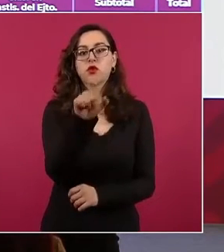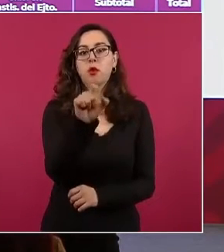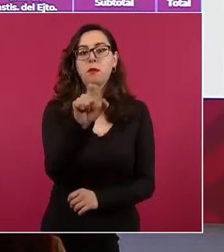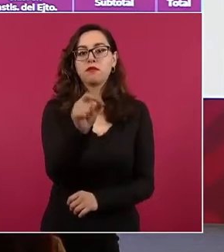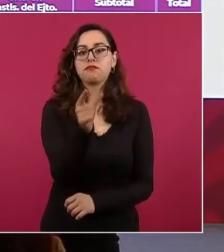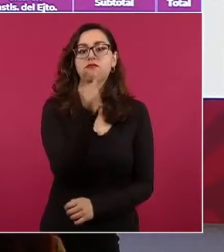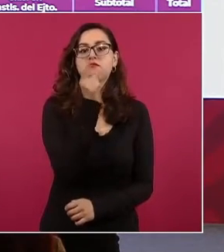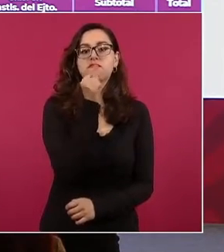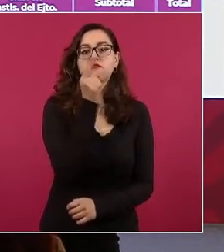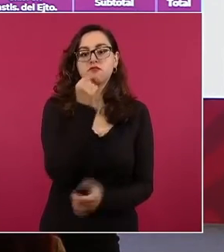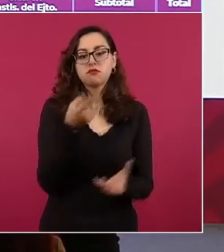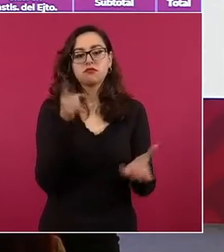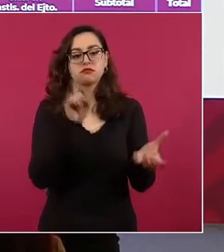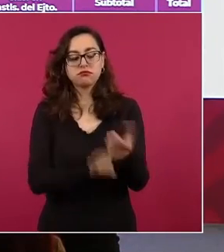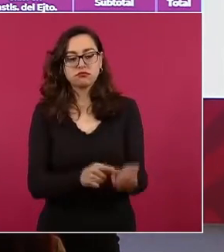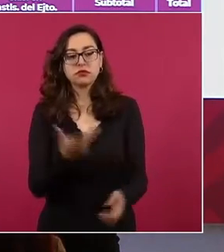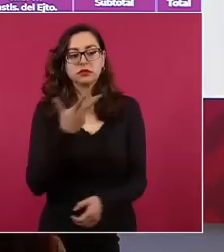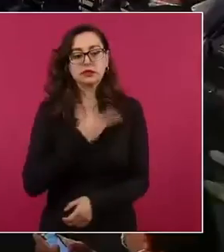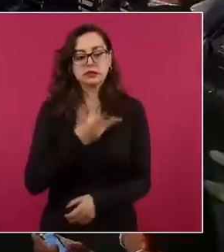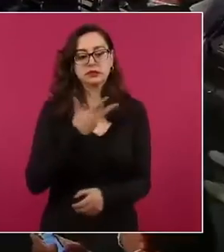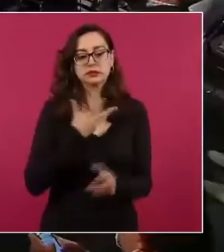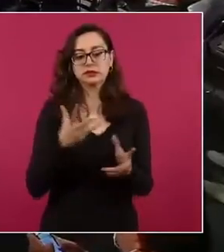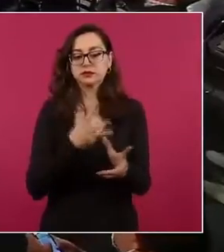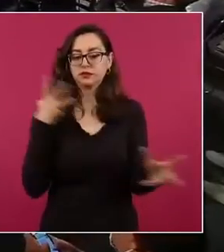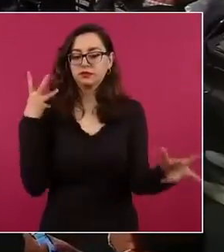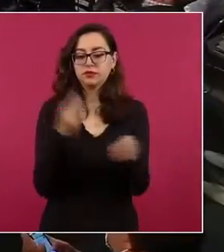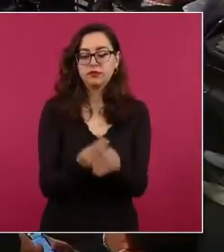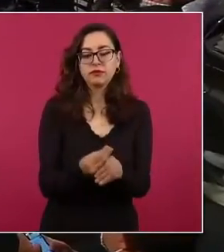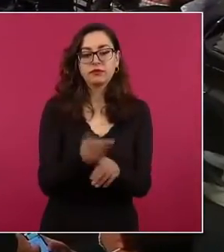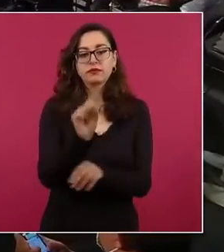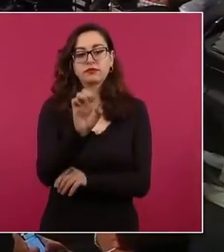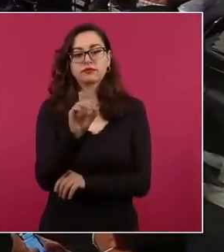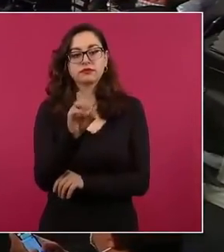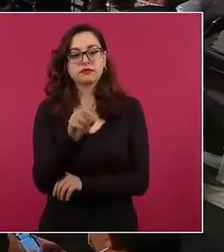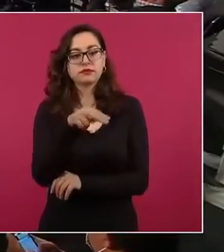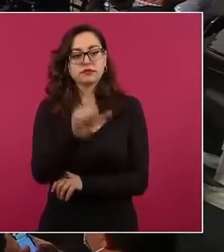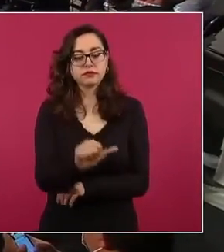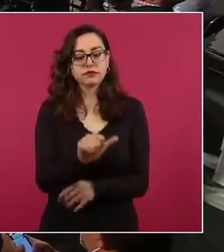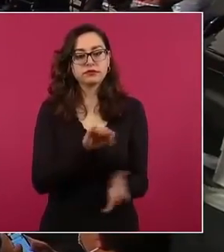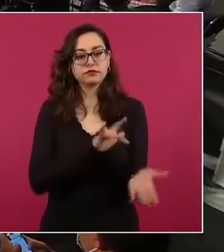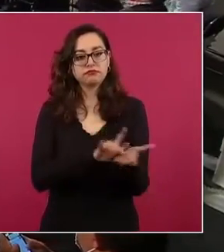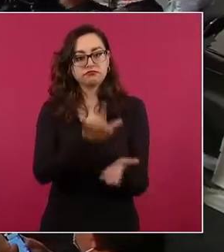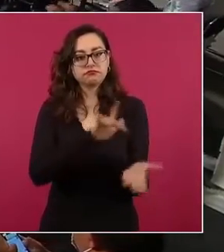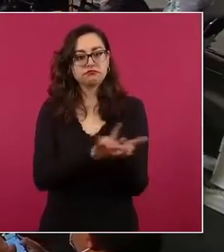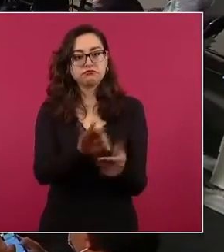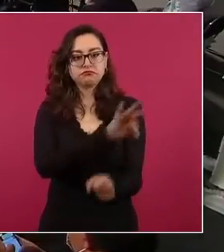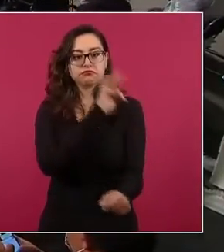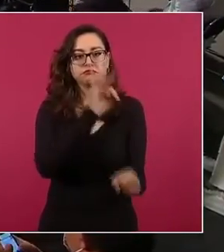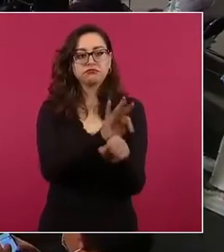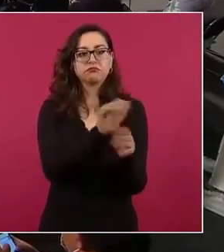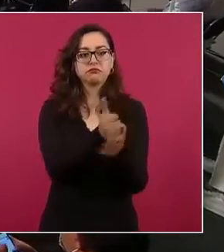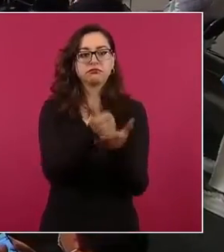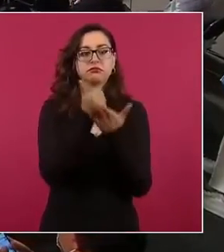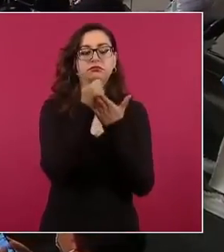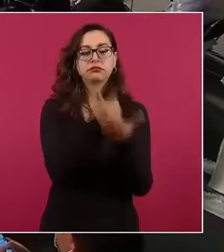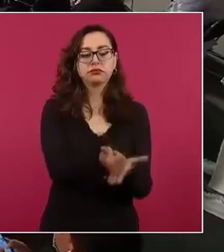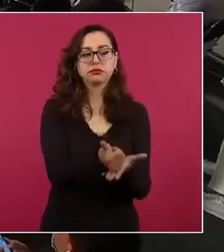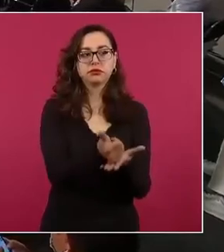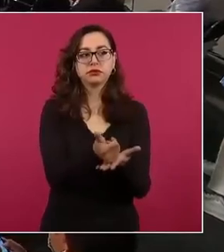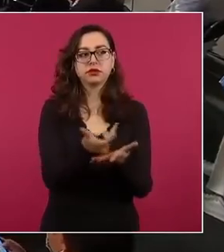esto lo hemos logrado con el apoyo de la Secretaría de la Defensa, que han construido